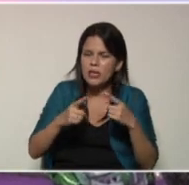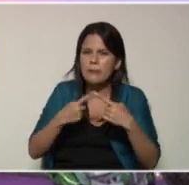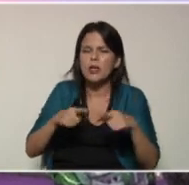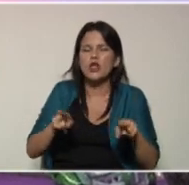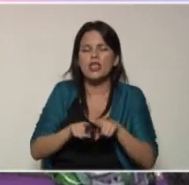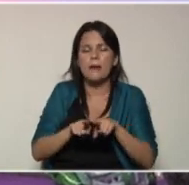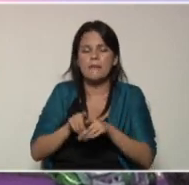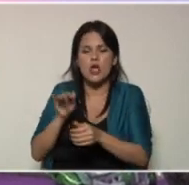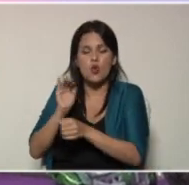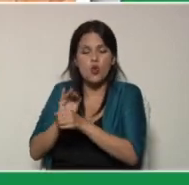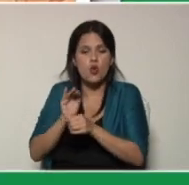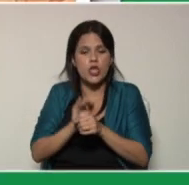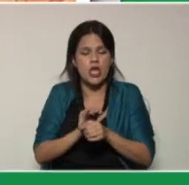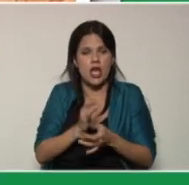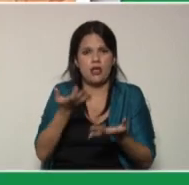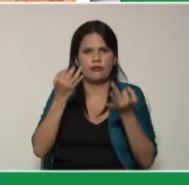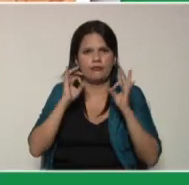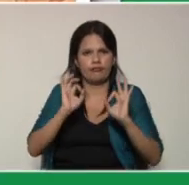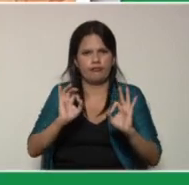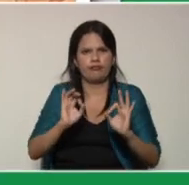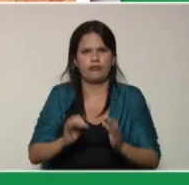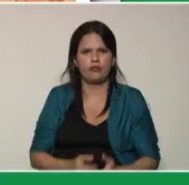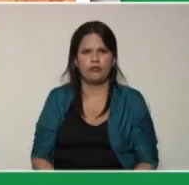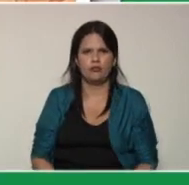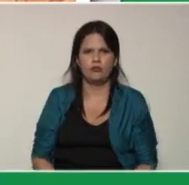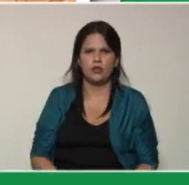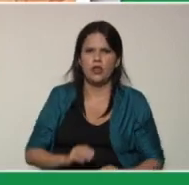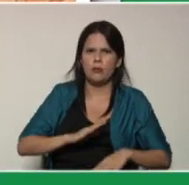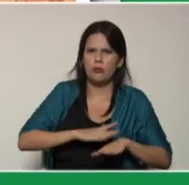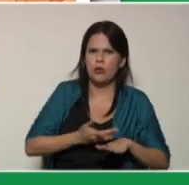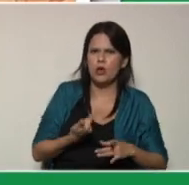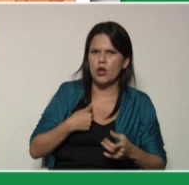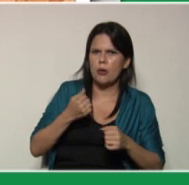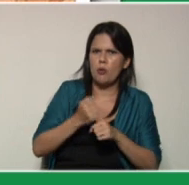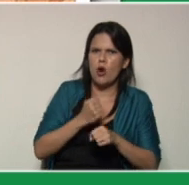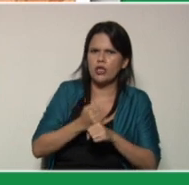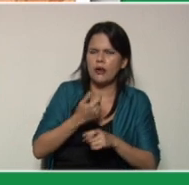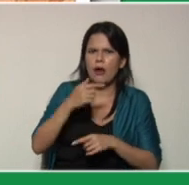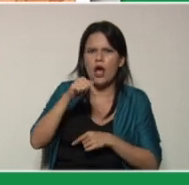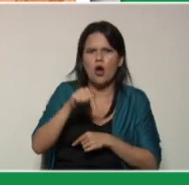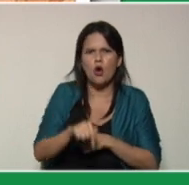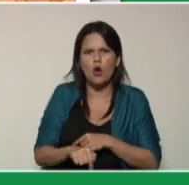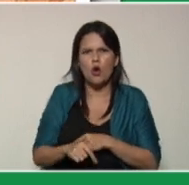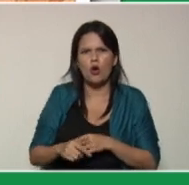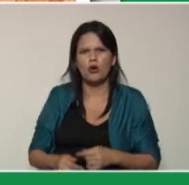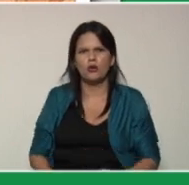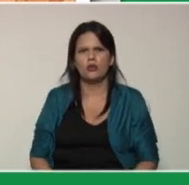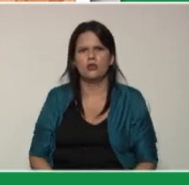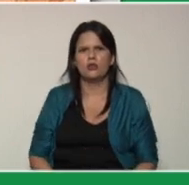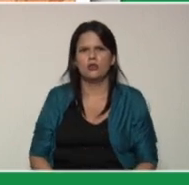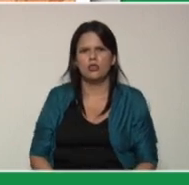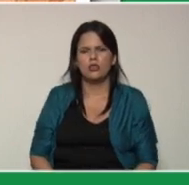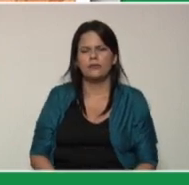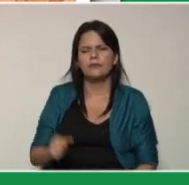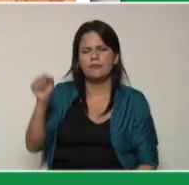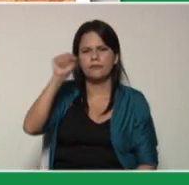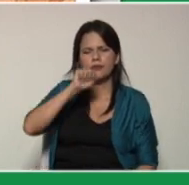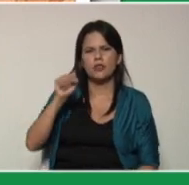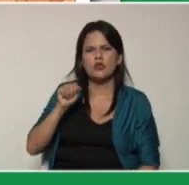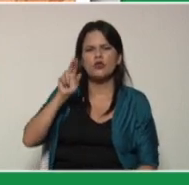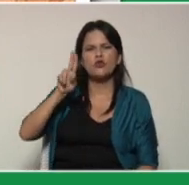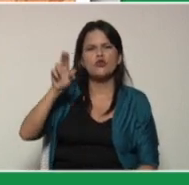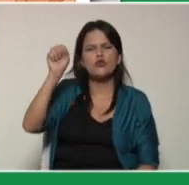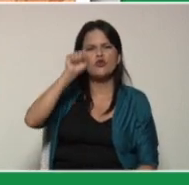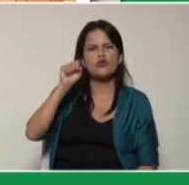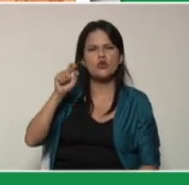mantener nuestro equilibrio ecológico. Es por ello que vamos a trabajar hoy el tema también del sustrato. El sustrato es